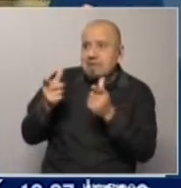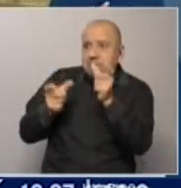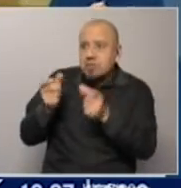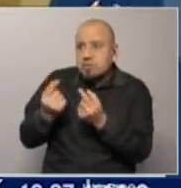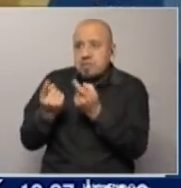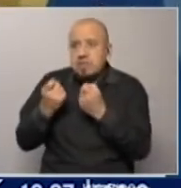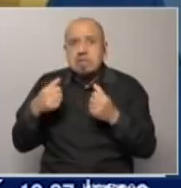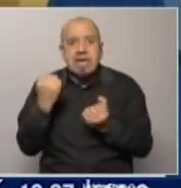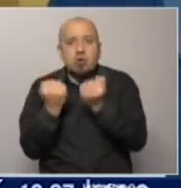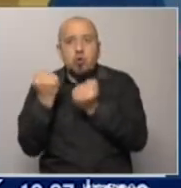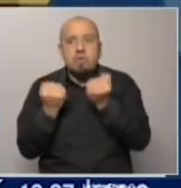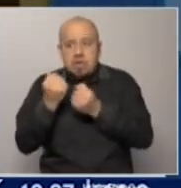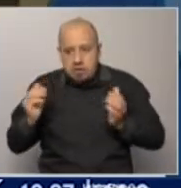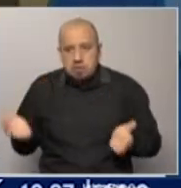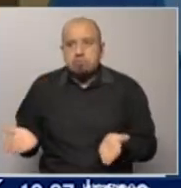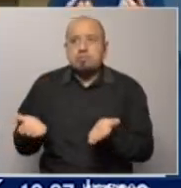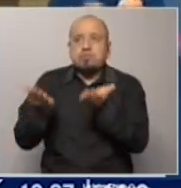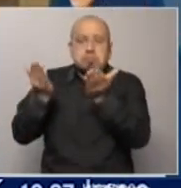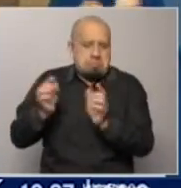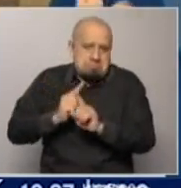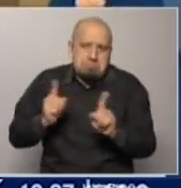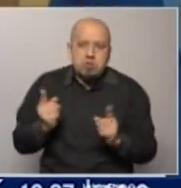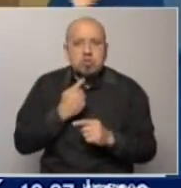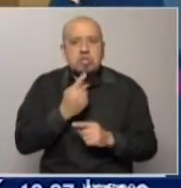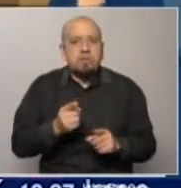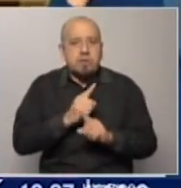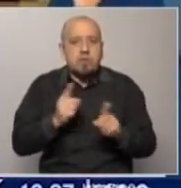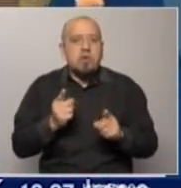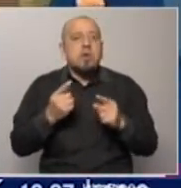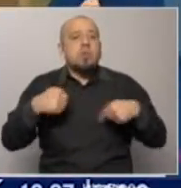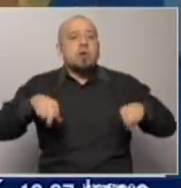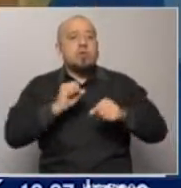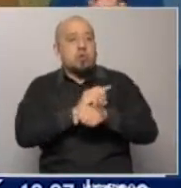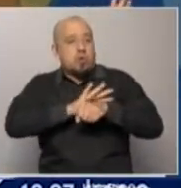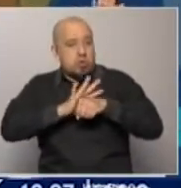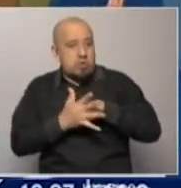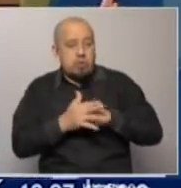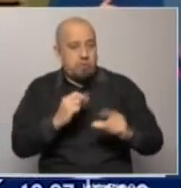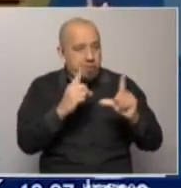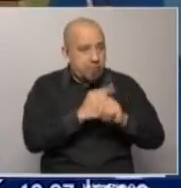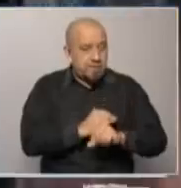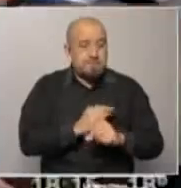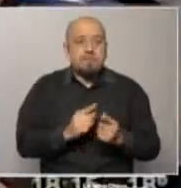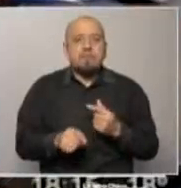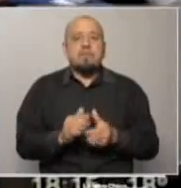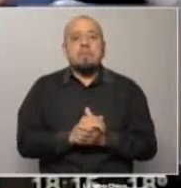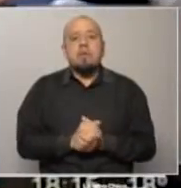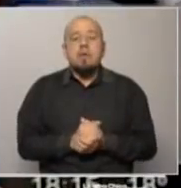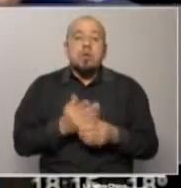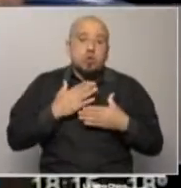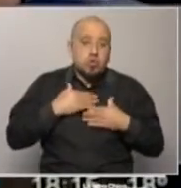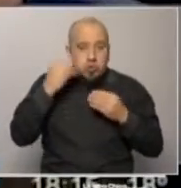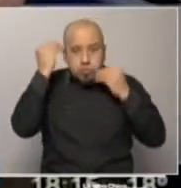reactivación económica que es fundamental para cuando la pandemia se estabilice o empiece a desaparecer. Y nos